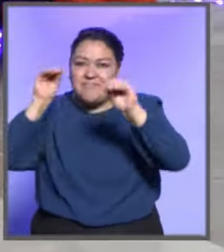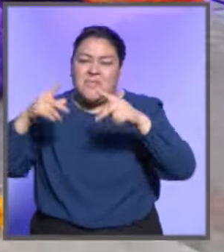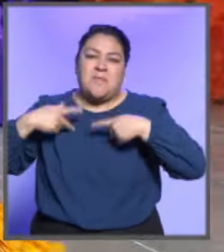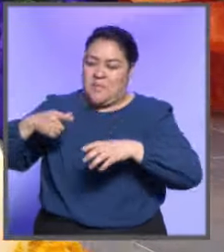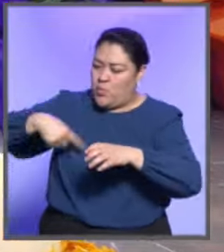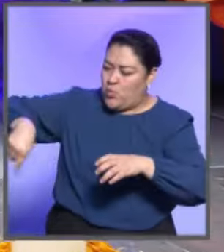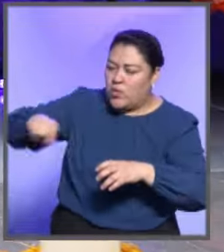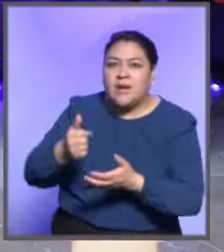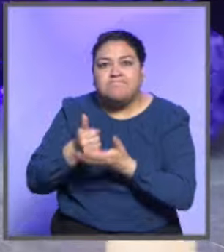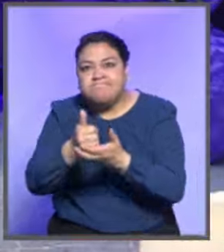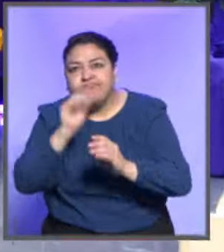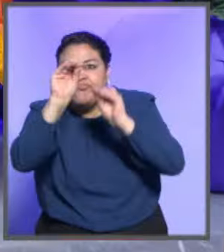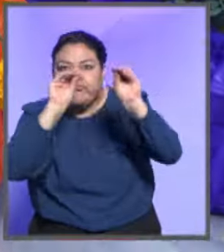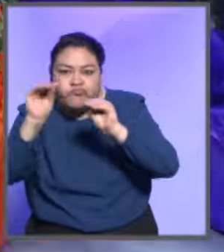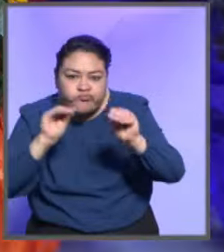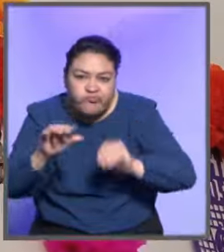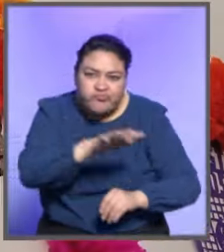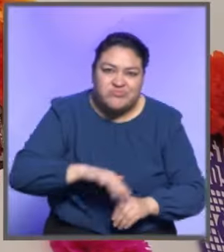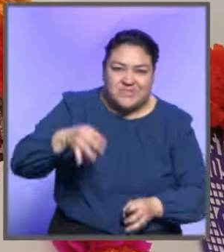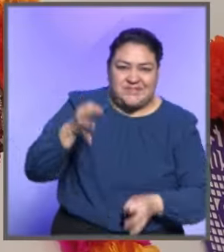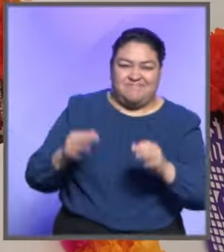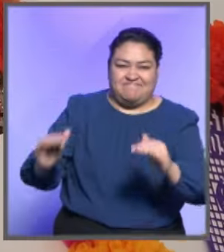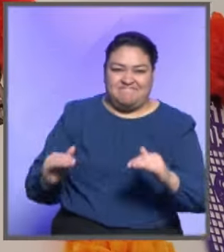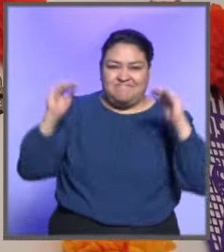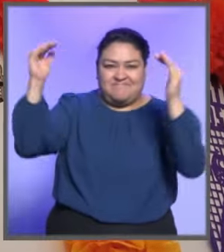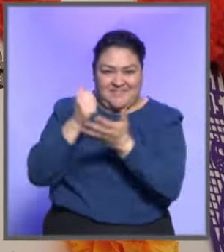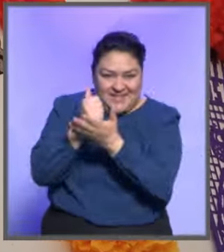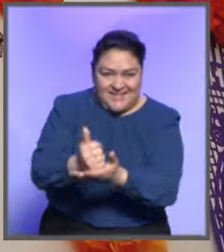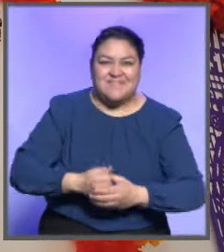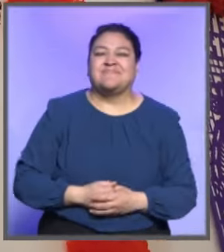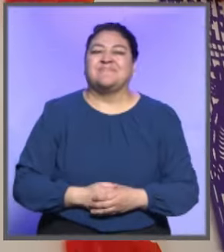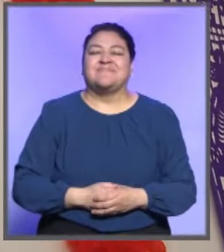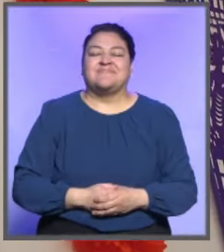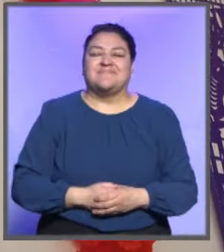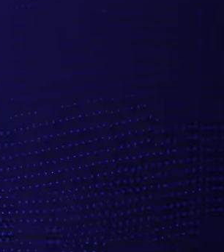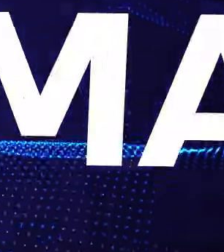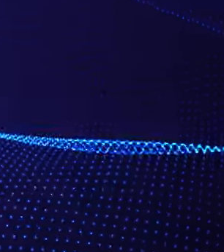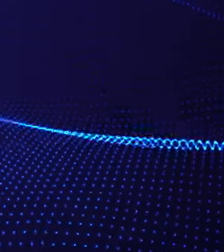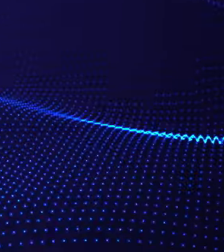con la participación de servidoras y servidores públicos de este máximo órgano jurisdiccional.